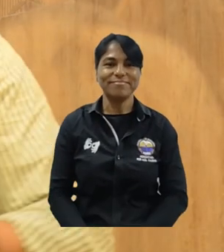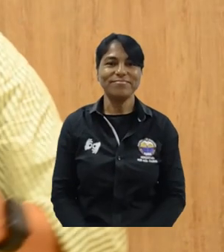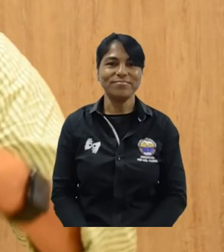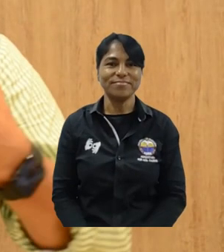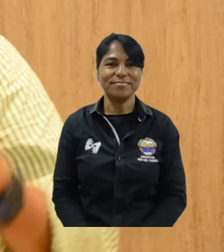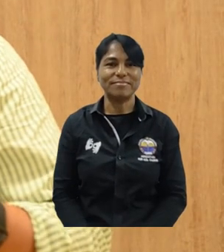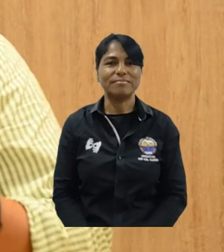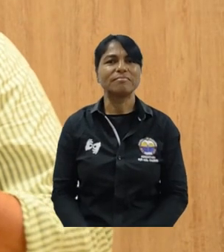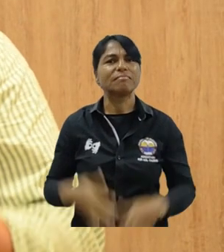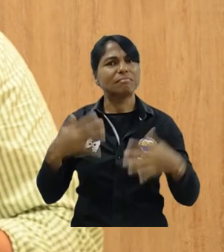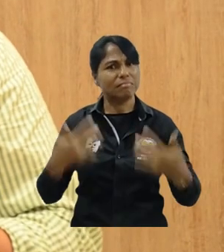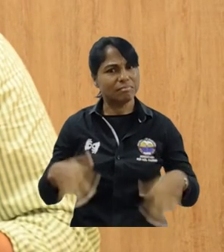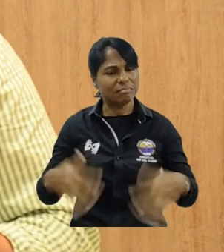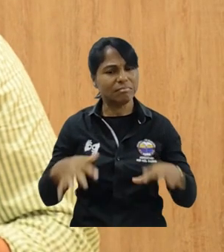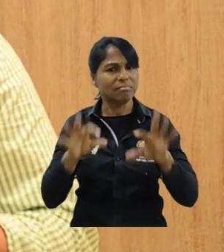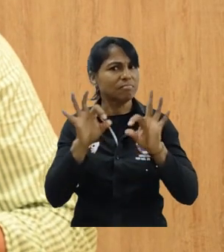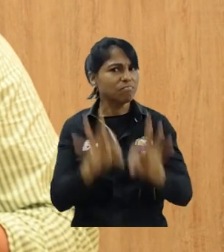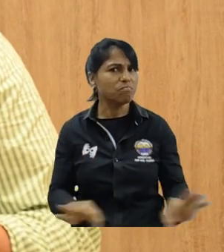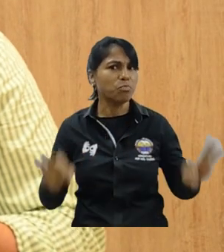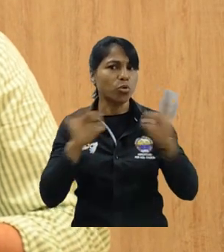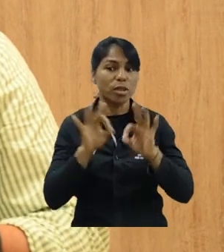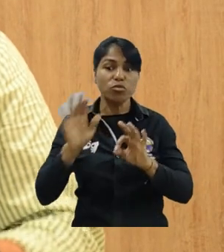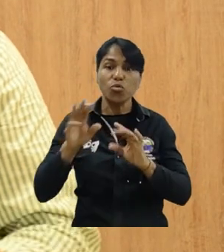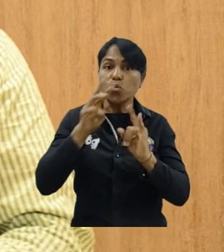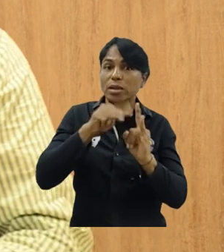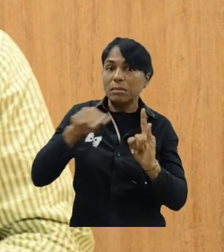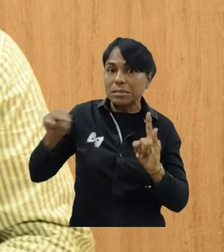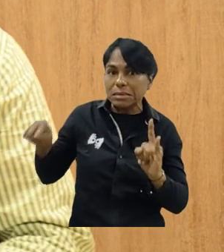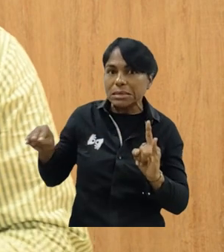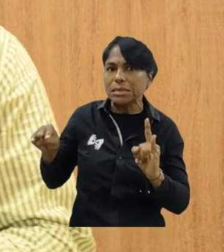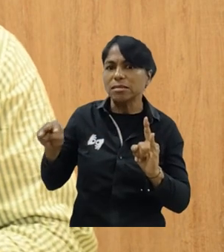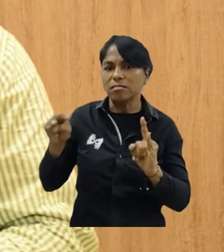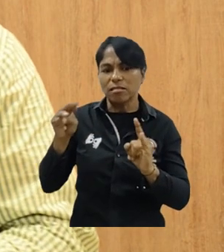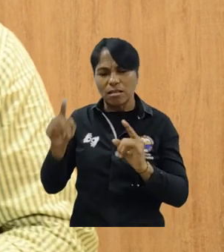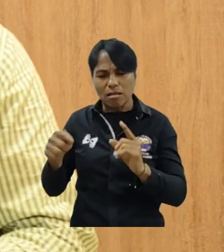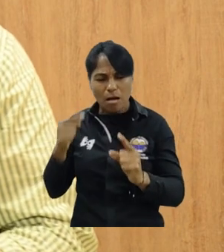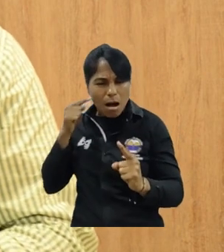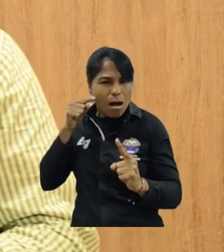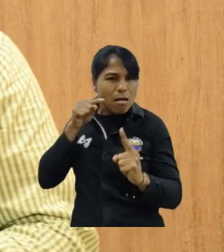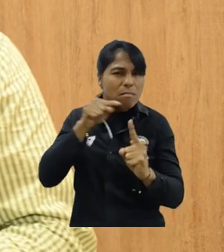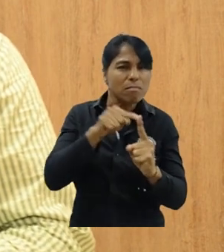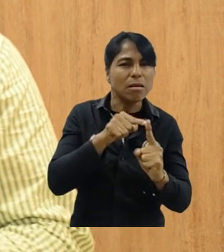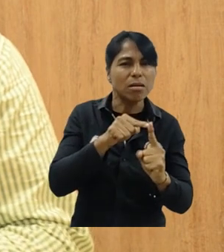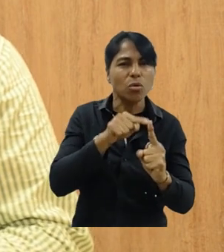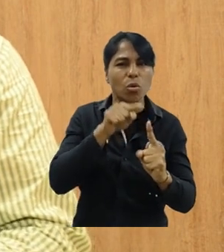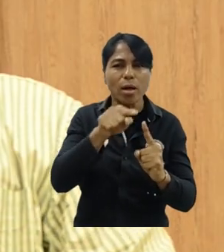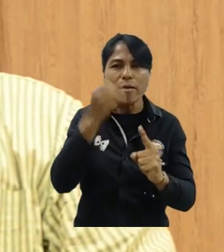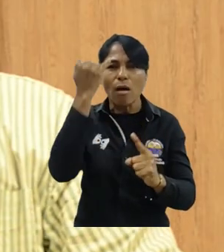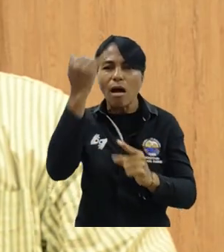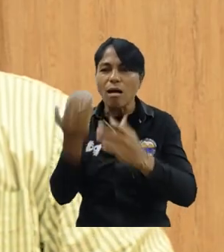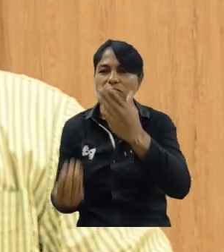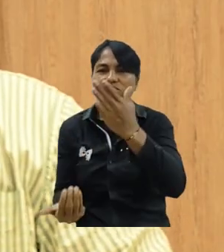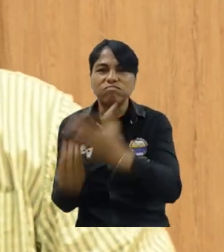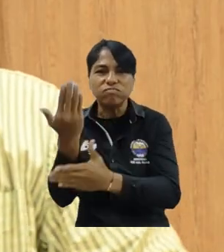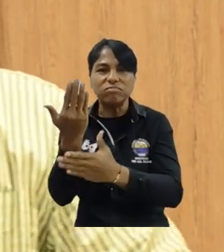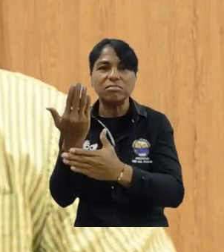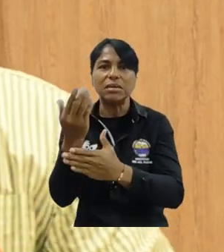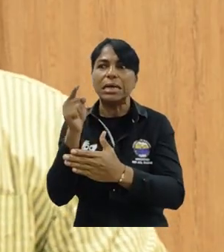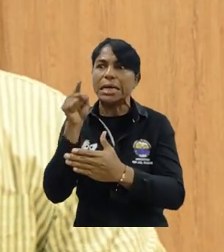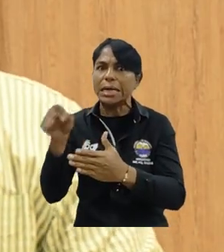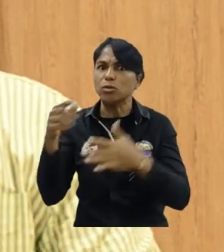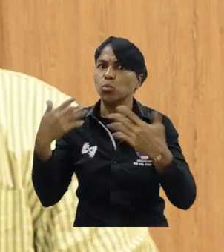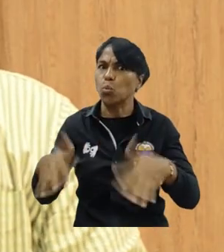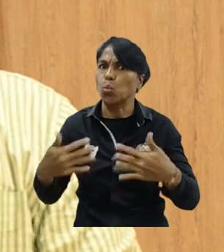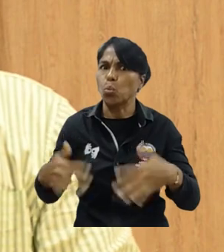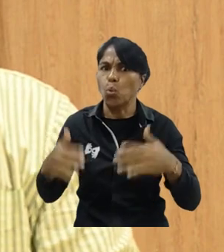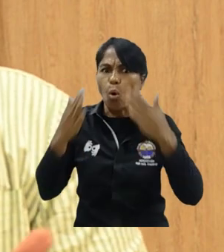Me parece muy importante que la Universidad del Magdalena le esté apostando a esta iniciativa una iniciativa muy